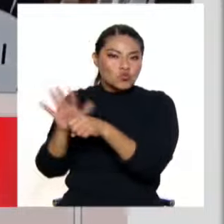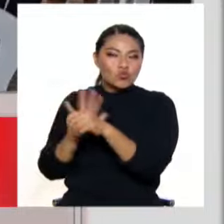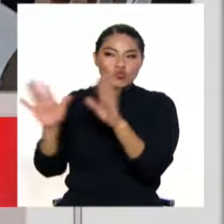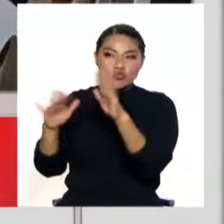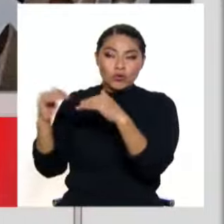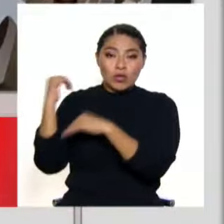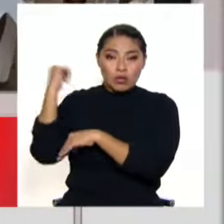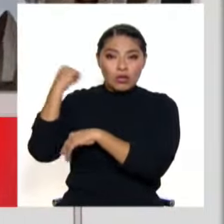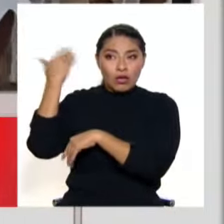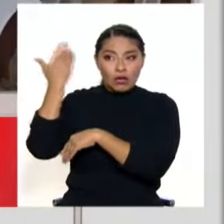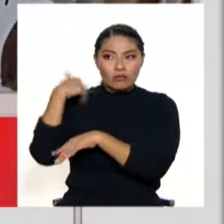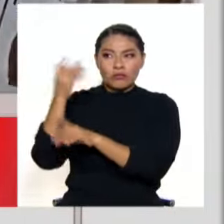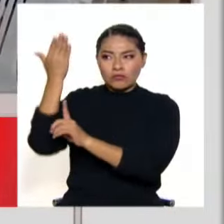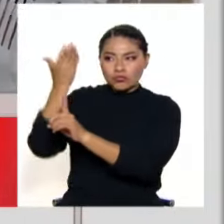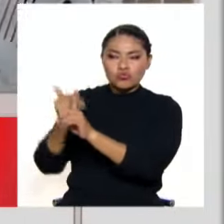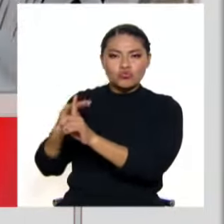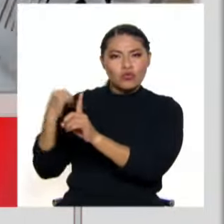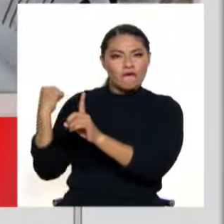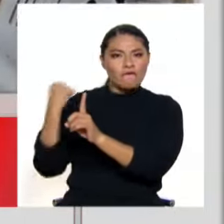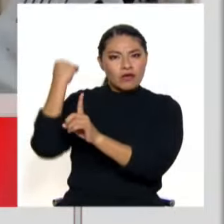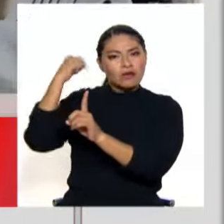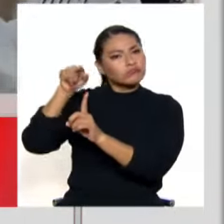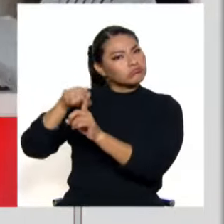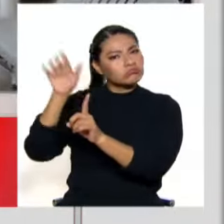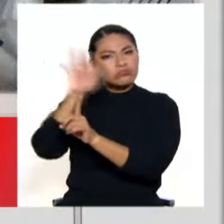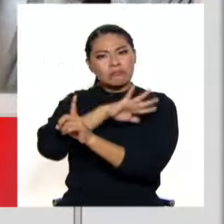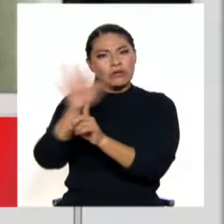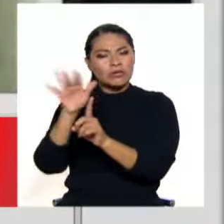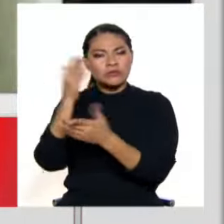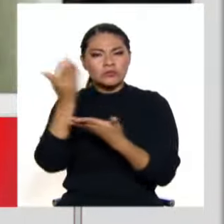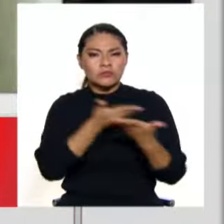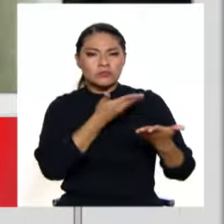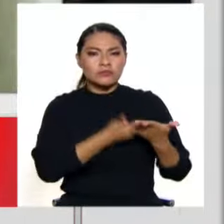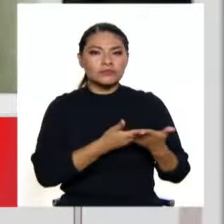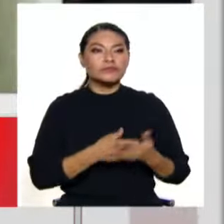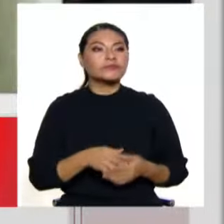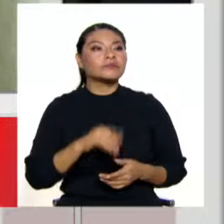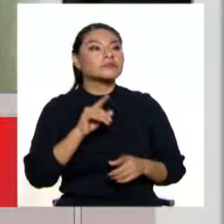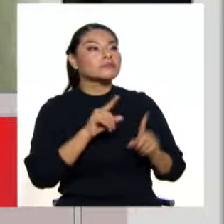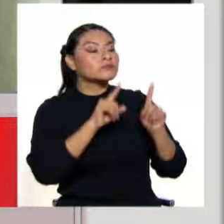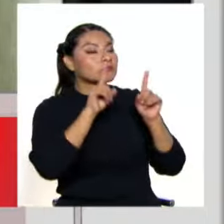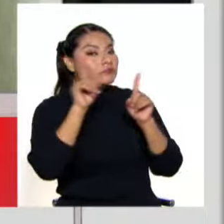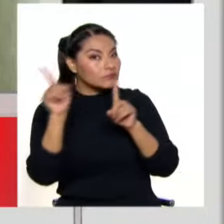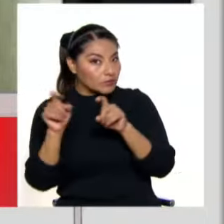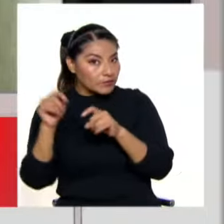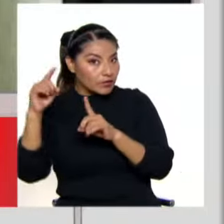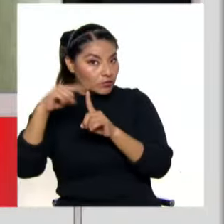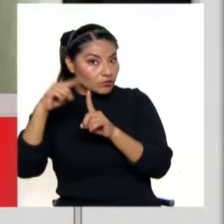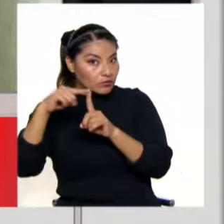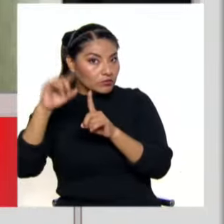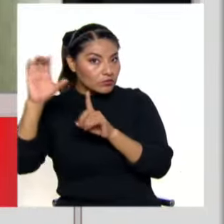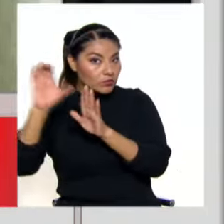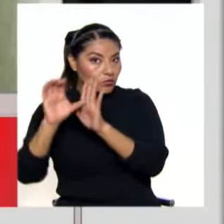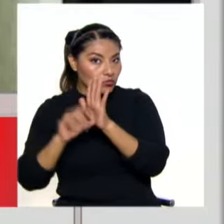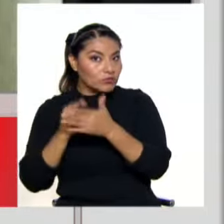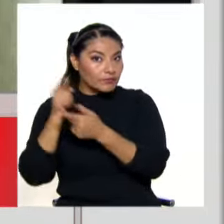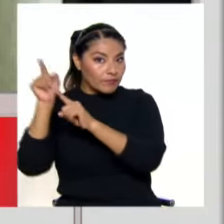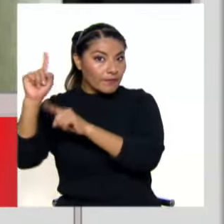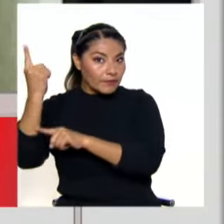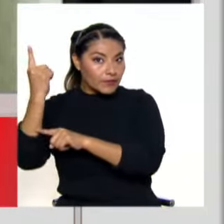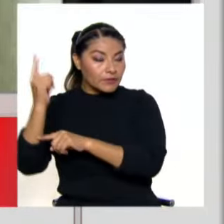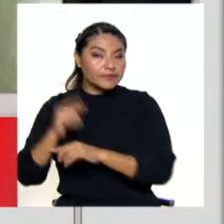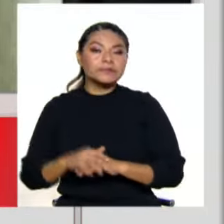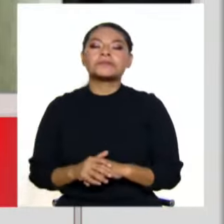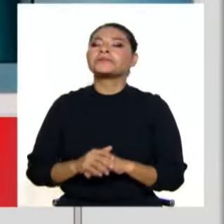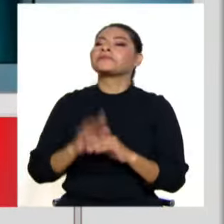que efectivamente se han visto vulnerados. O sea, la siguiente instancia tendría que ser ya el Tribunal Constitucional, doctor Peña. Primero tendríamos que ir vía judicial a